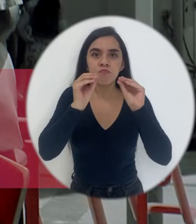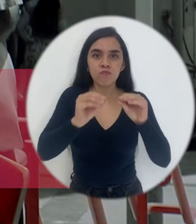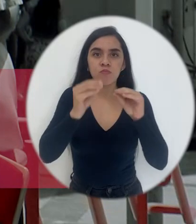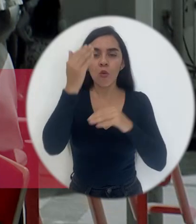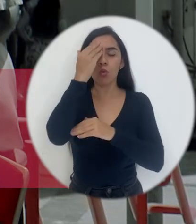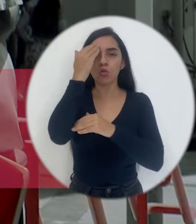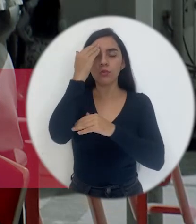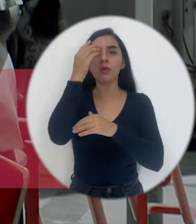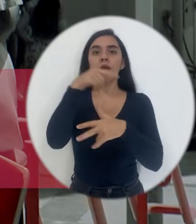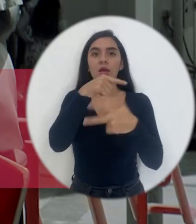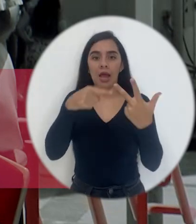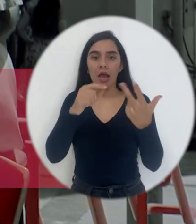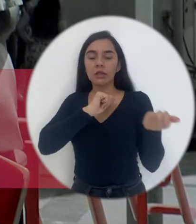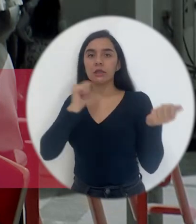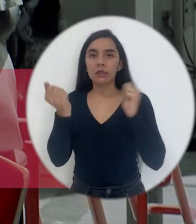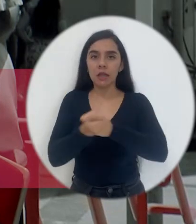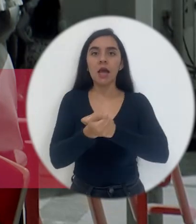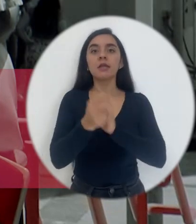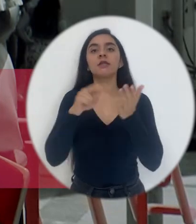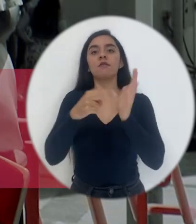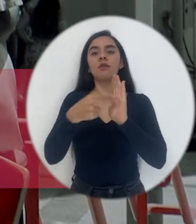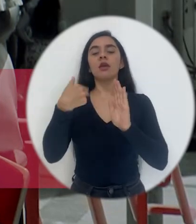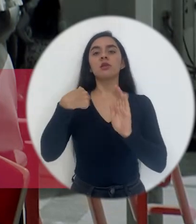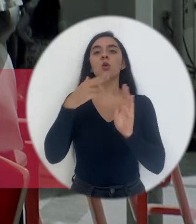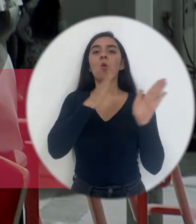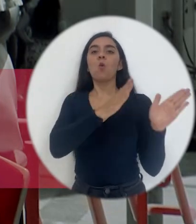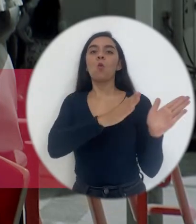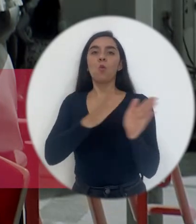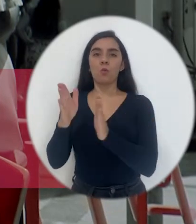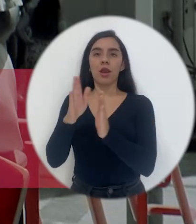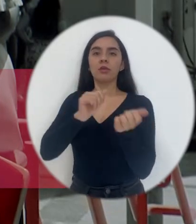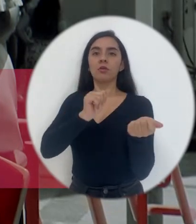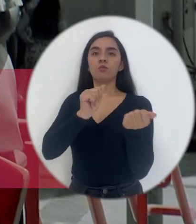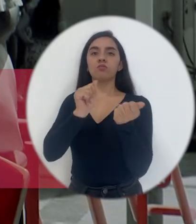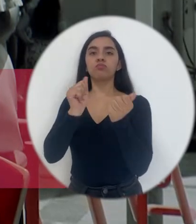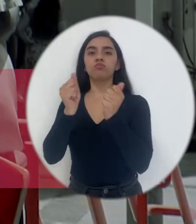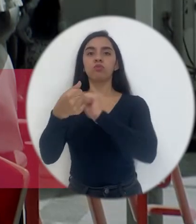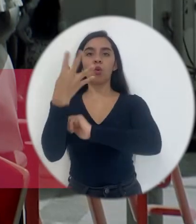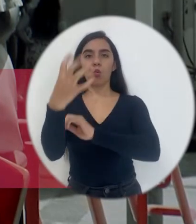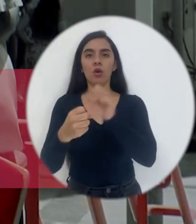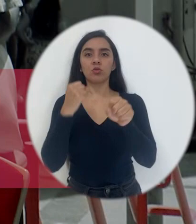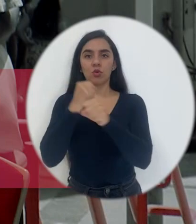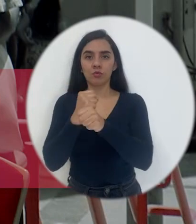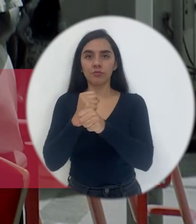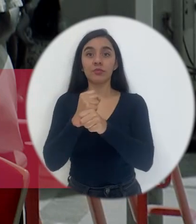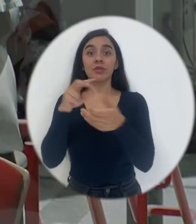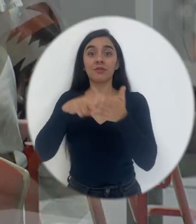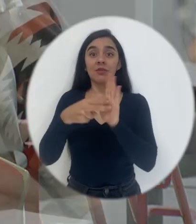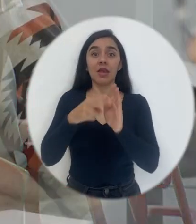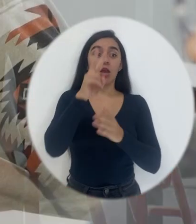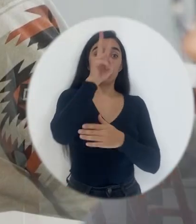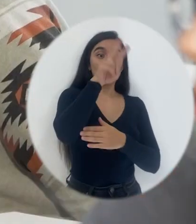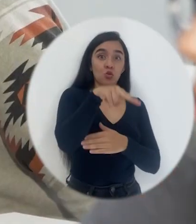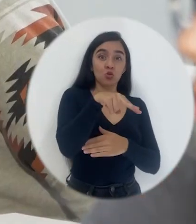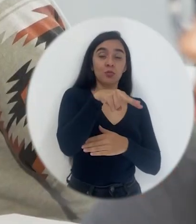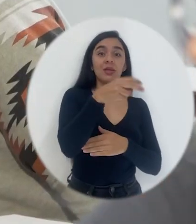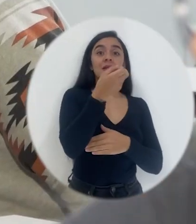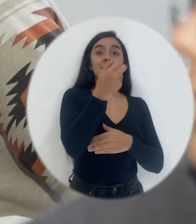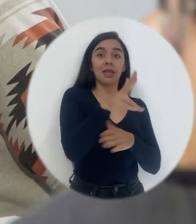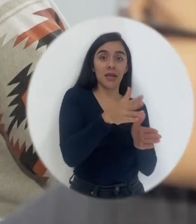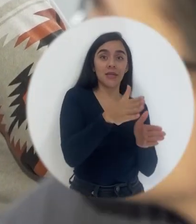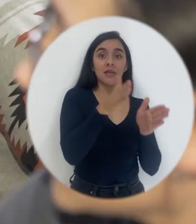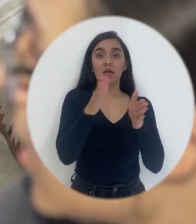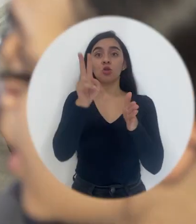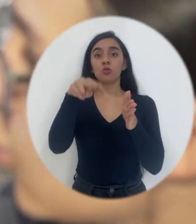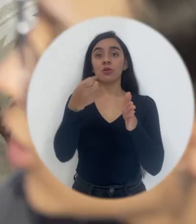desarrollar el conocimiento. Entonces se hizo un plan de transición de cuatro años. Entonces se trabajó del 2013,